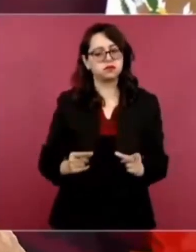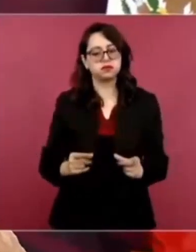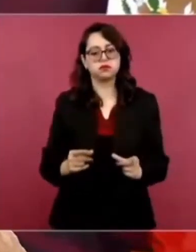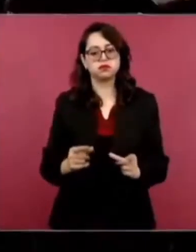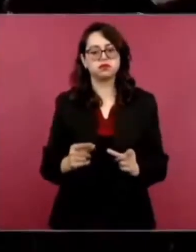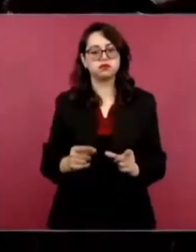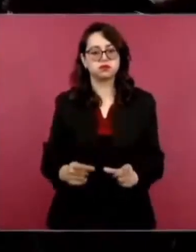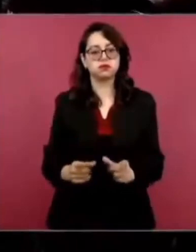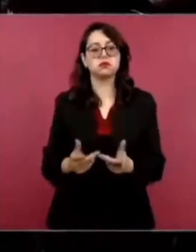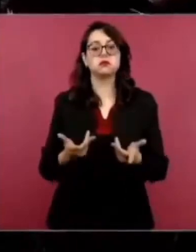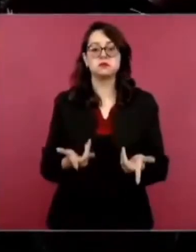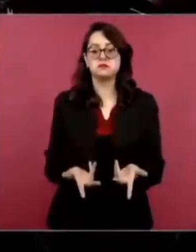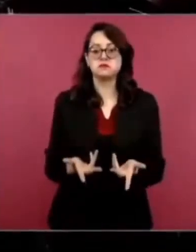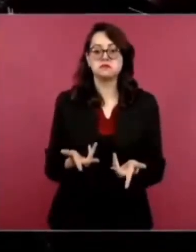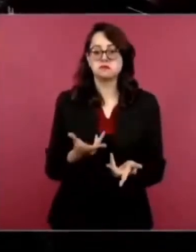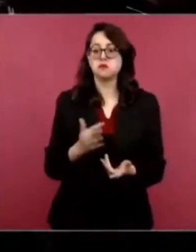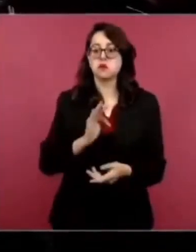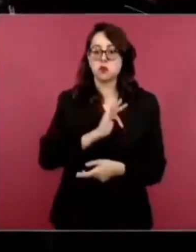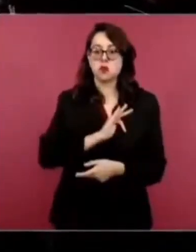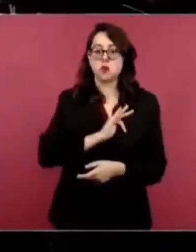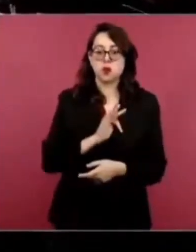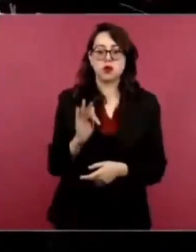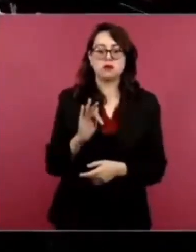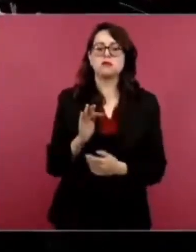Ya no tenemos ningún problema